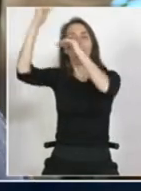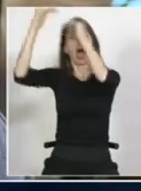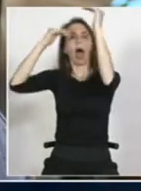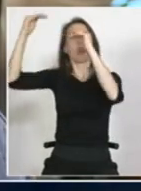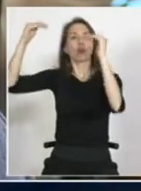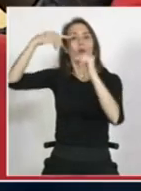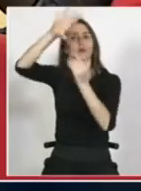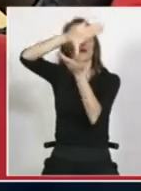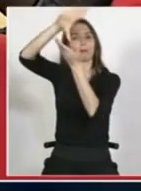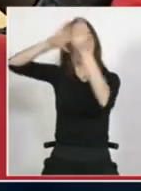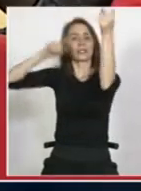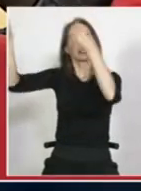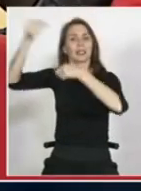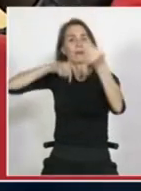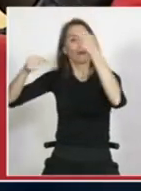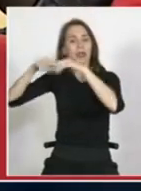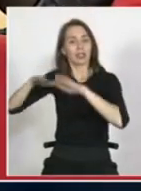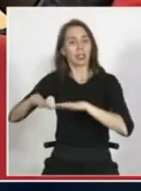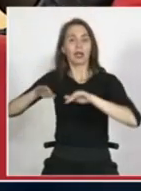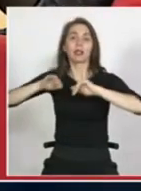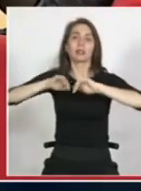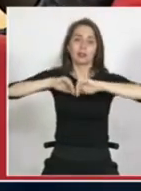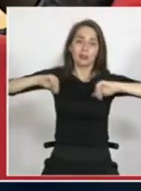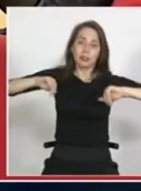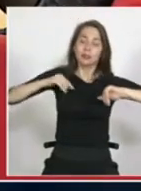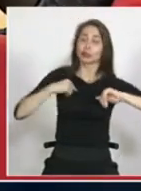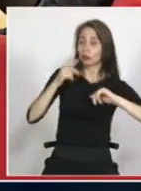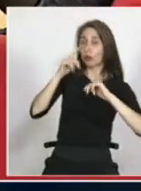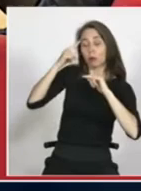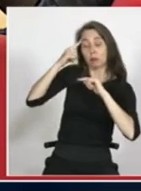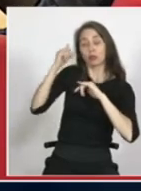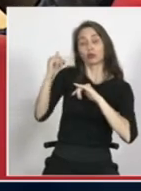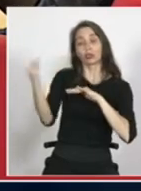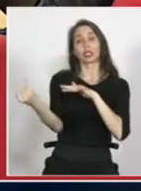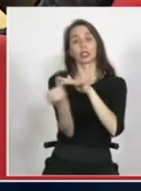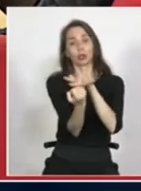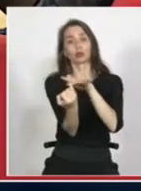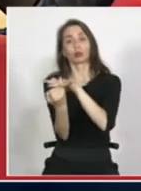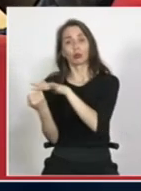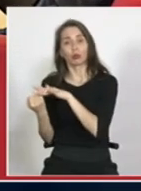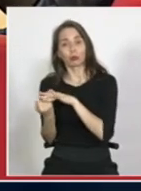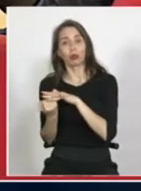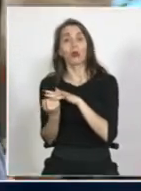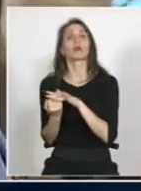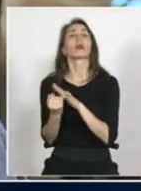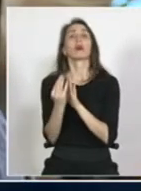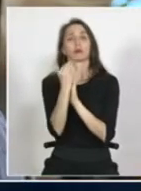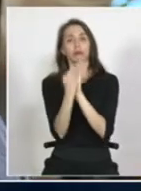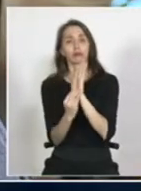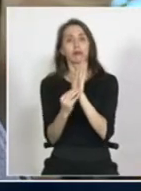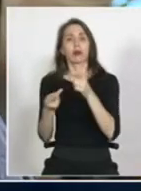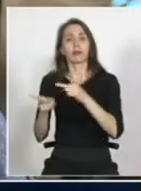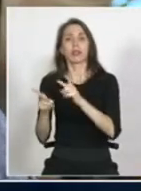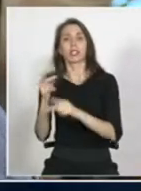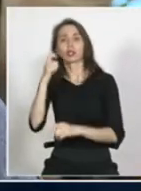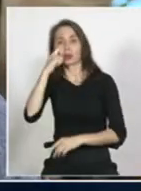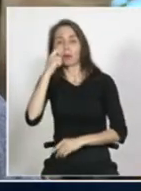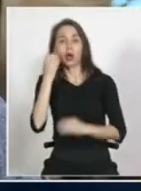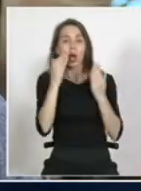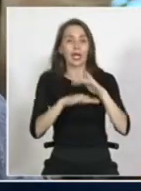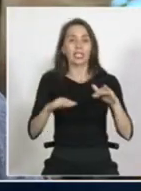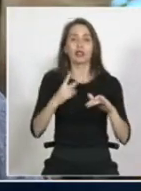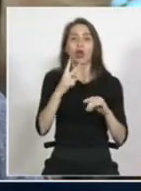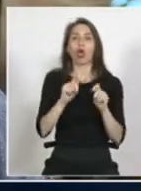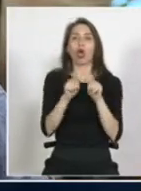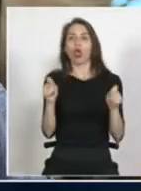inclusiva y a favor de que esté basada en los derechos humanos. Pero con los niños no podemos tener un doble